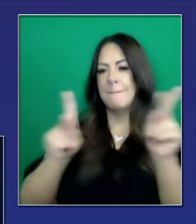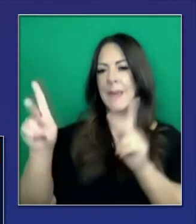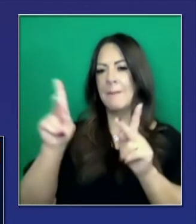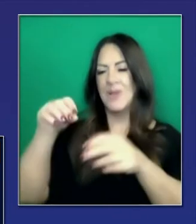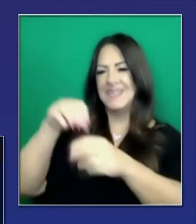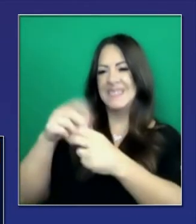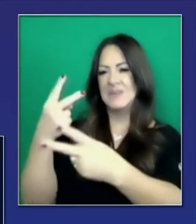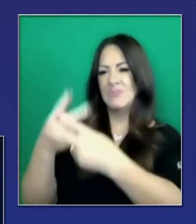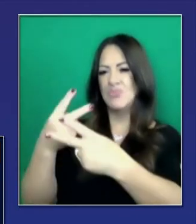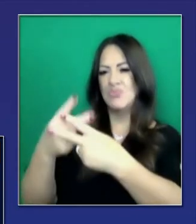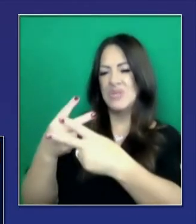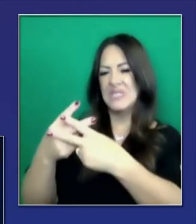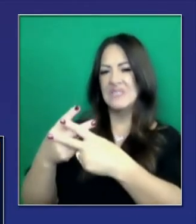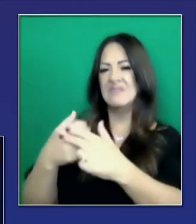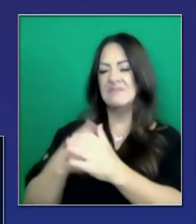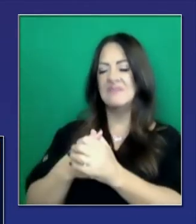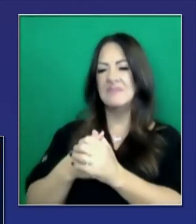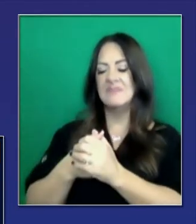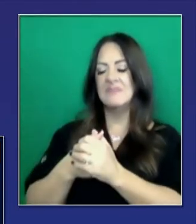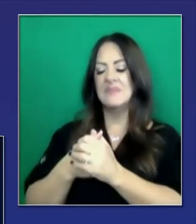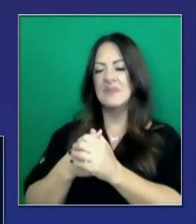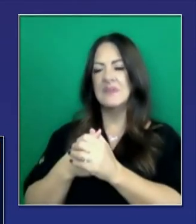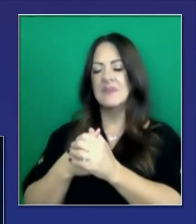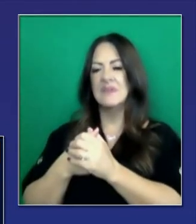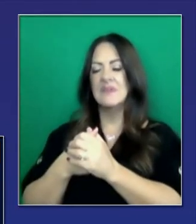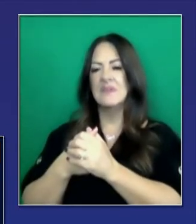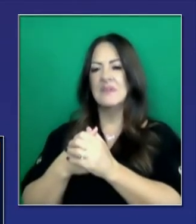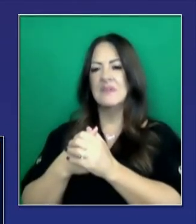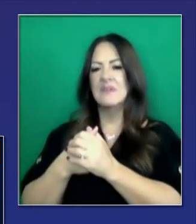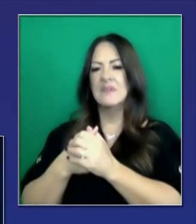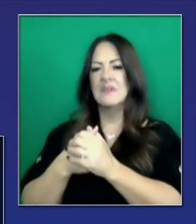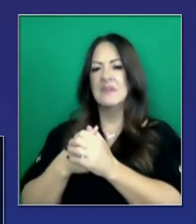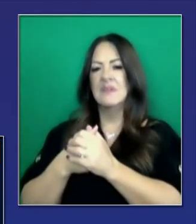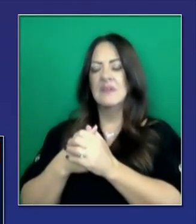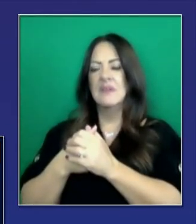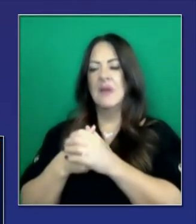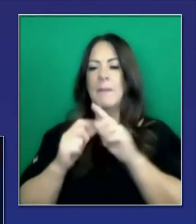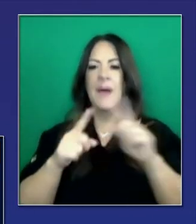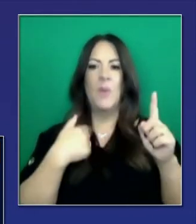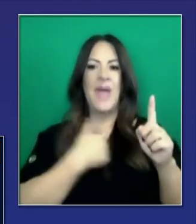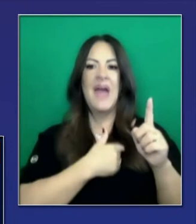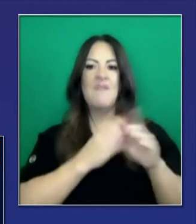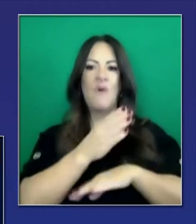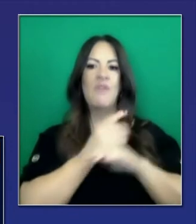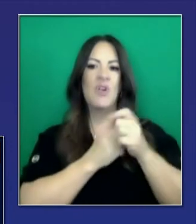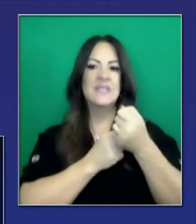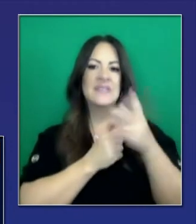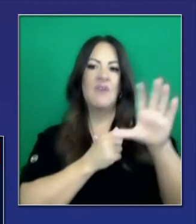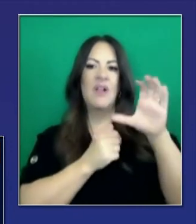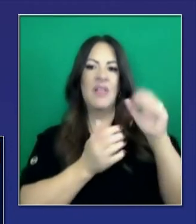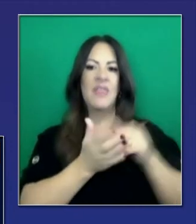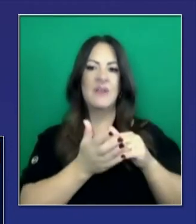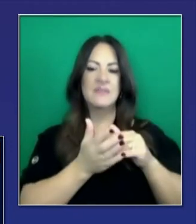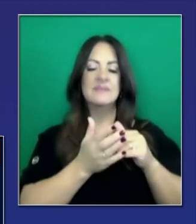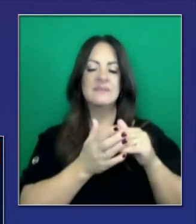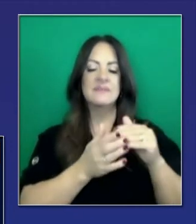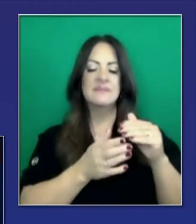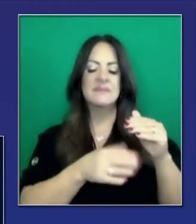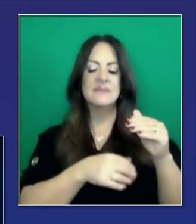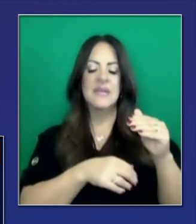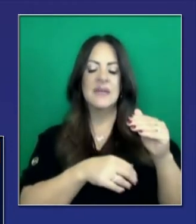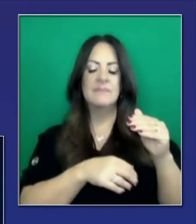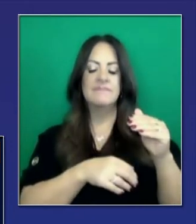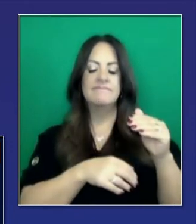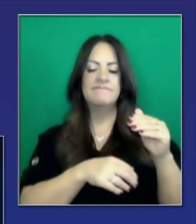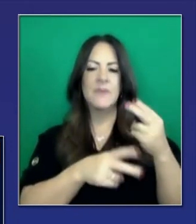perdón, 9421 casos actuales dentro de las personas encarceladas. Para ponerlo en perspectiva, obviamente